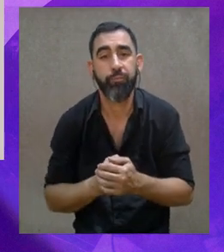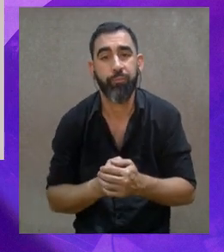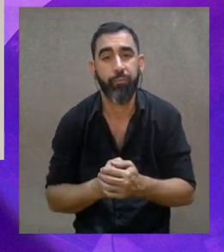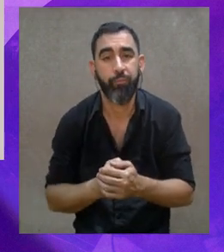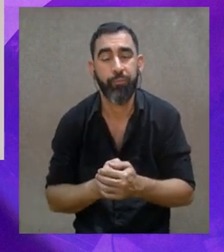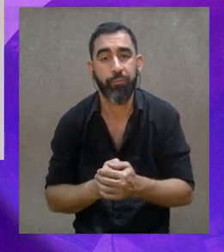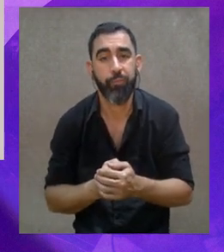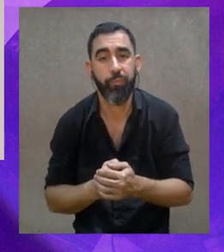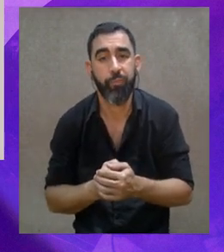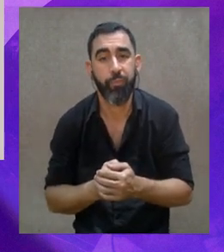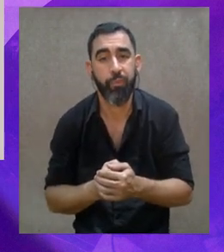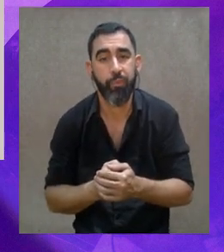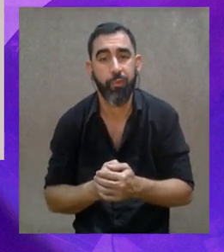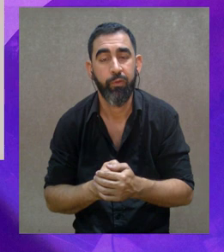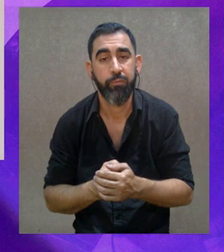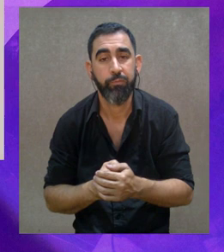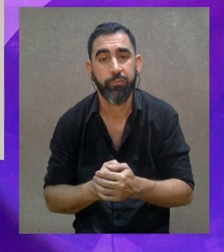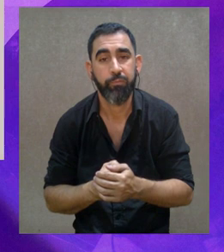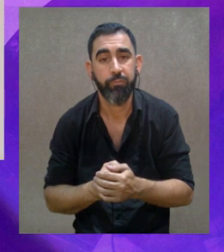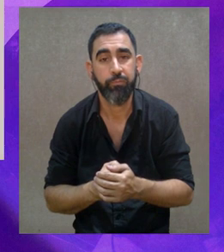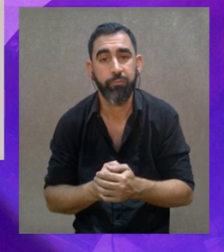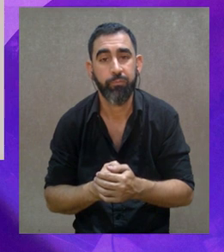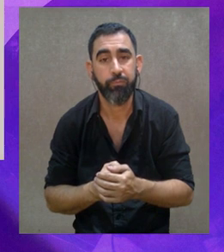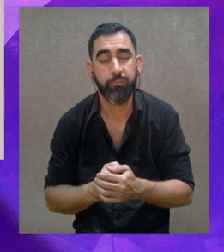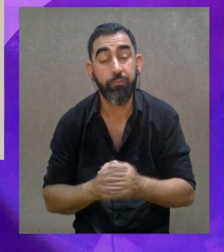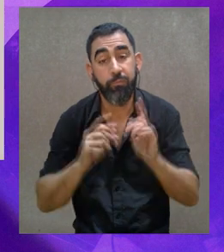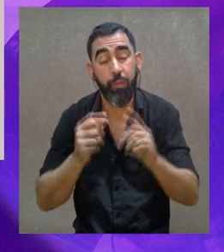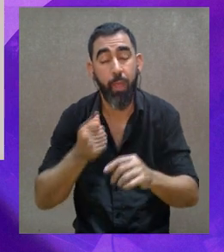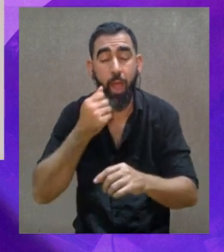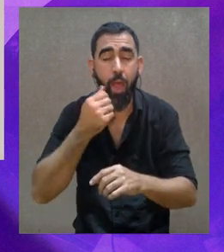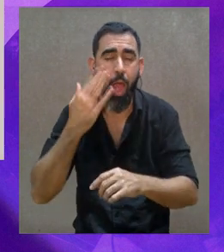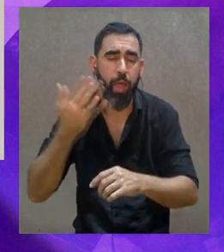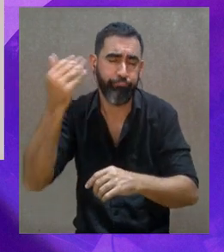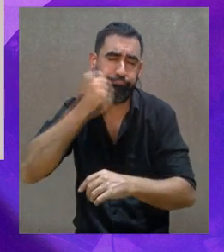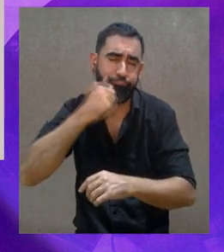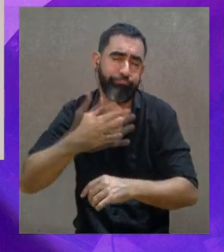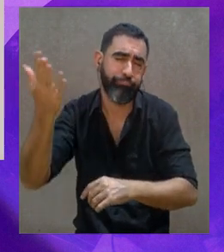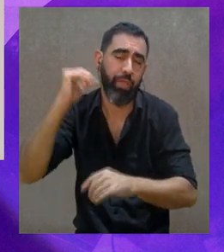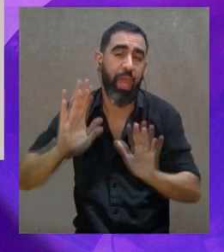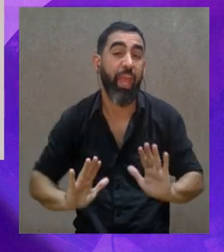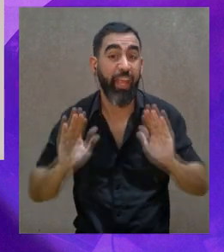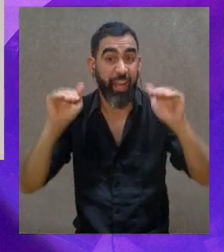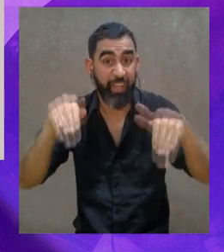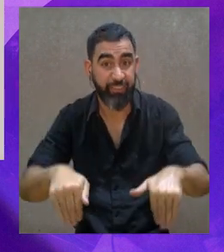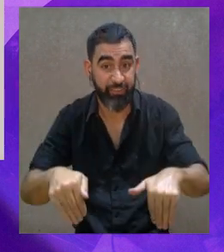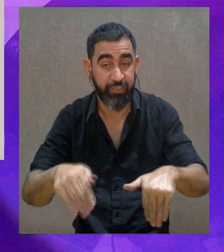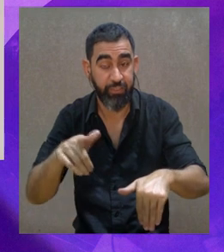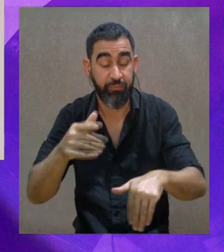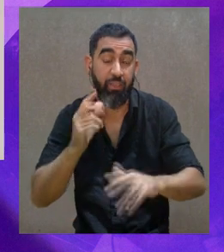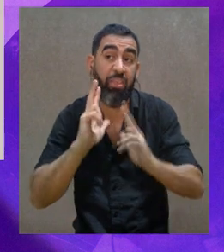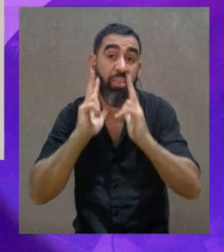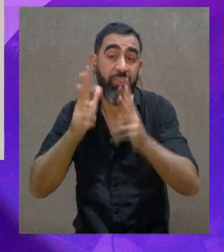como consigna. En la antigua Grecia era considerado